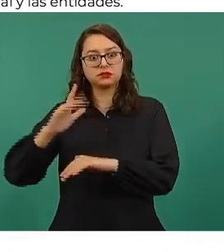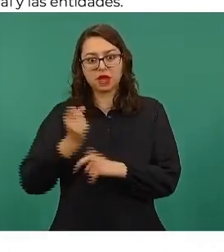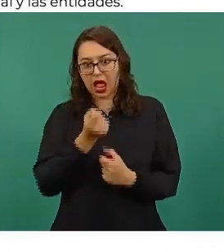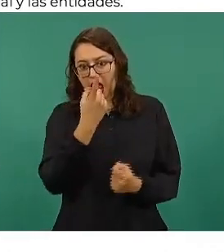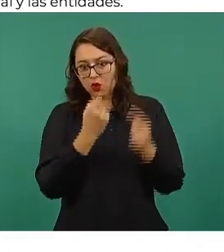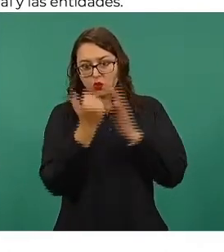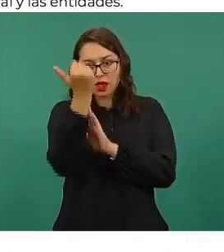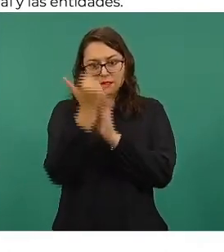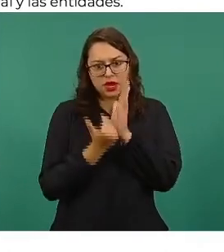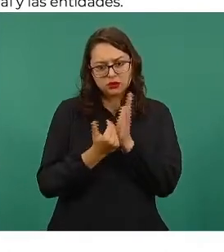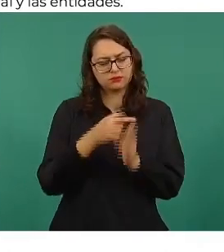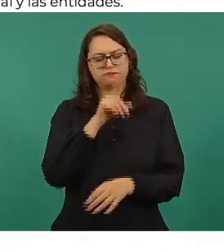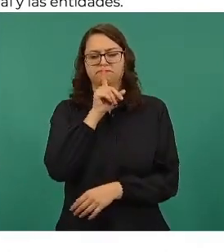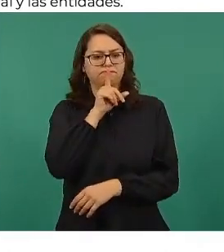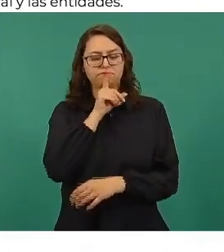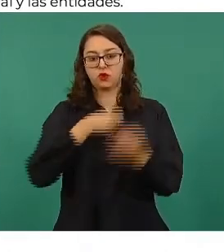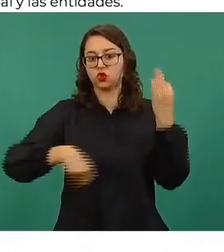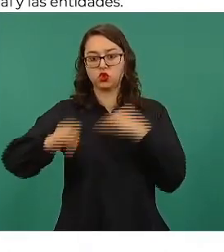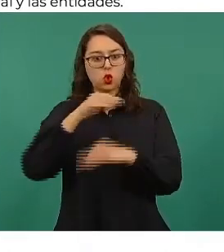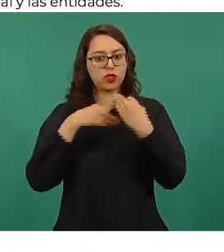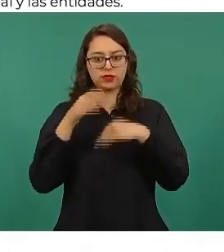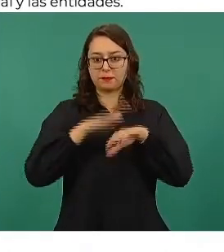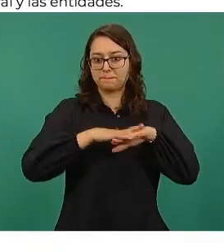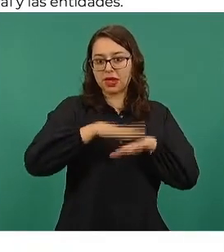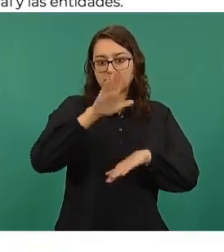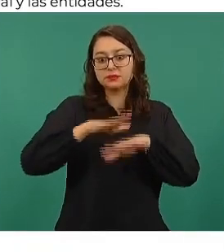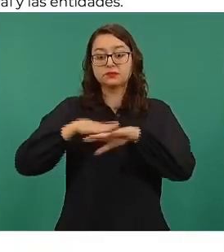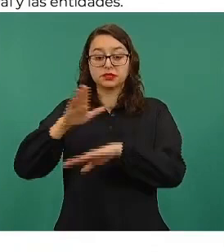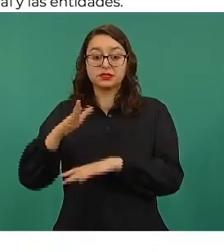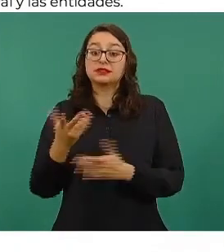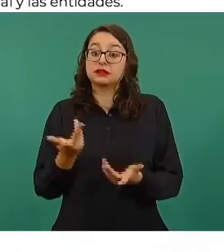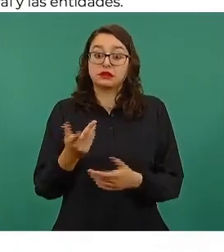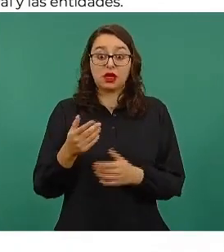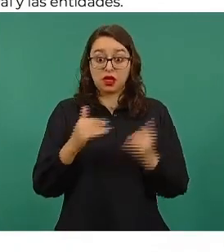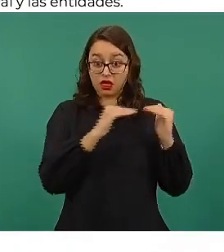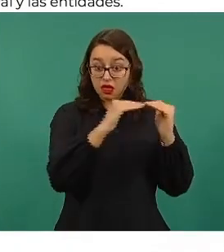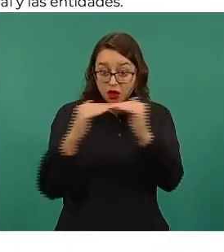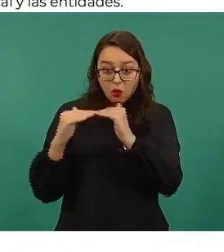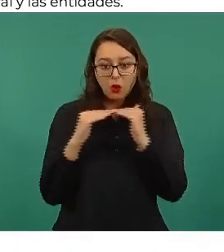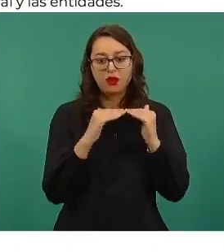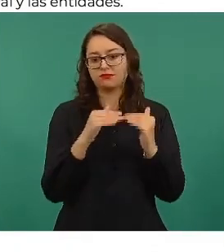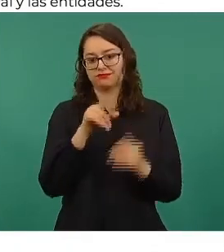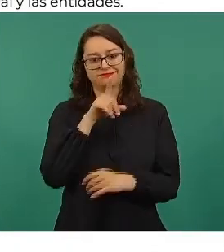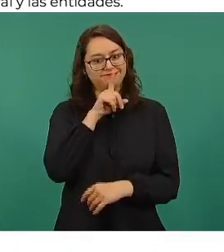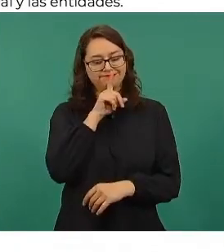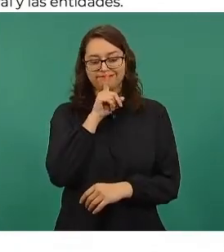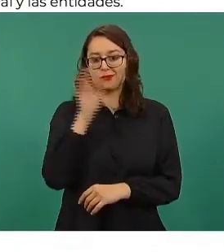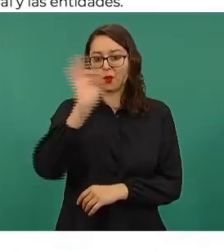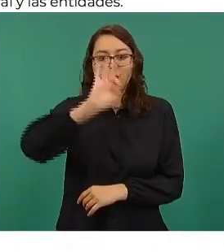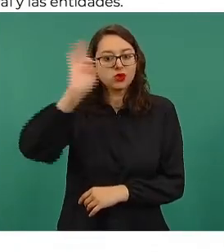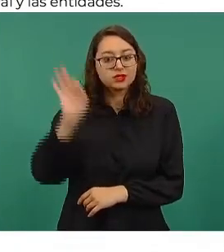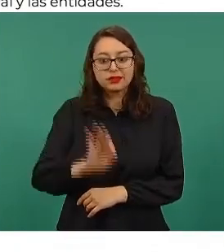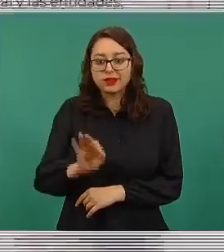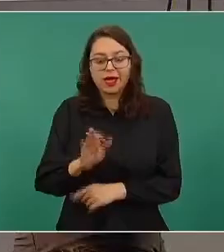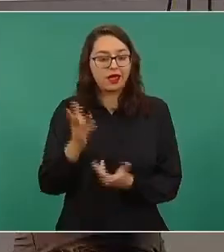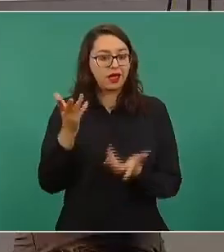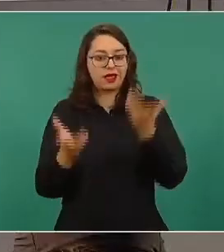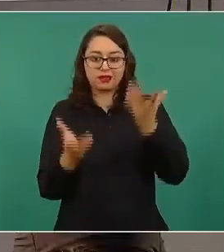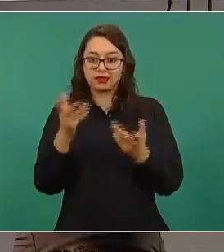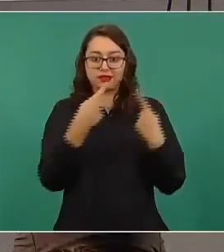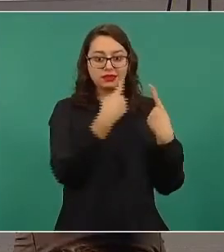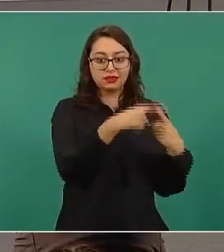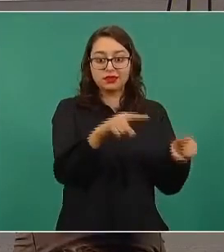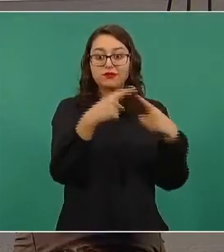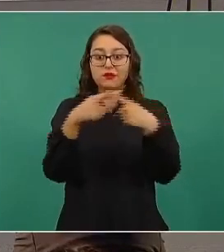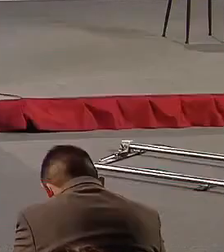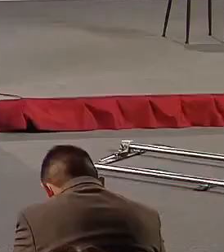diferente proporción, dado lo que platicábamos de que la ley establece, bueno, pues diferentes variables que son las que nos van a ayudar